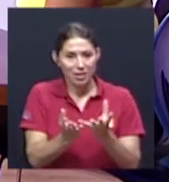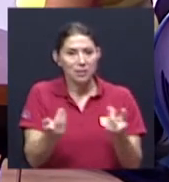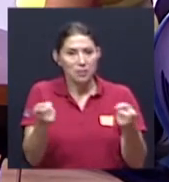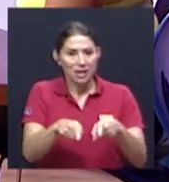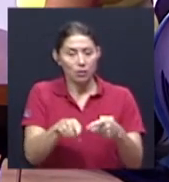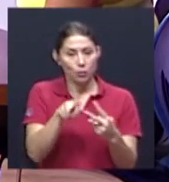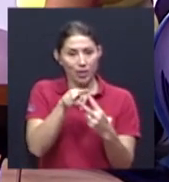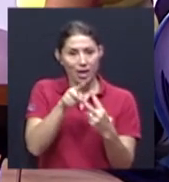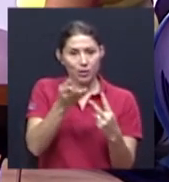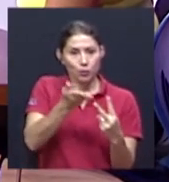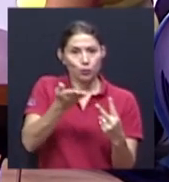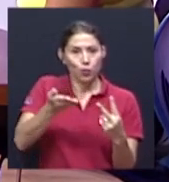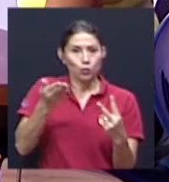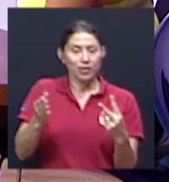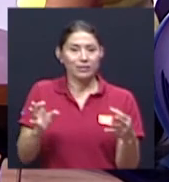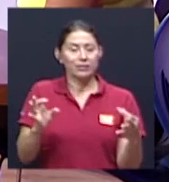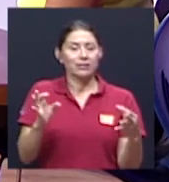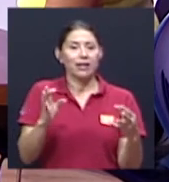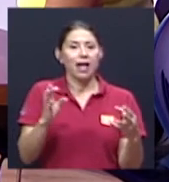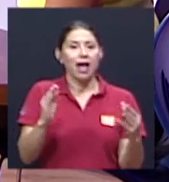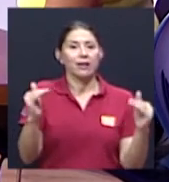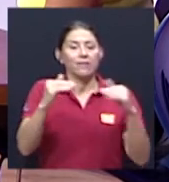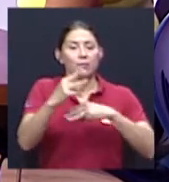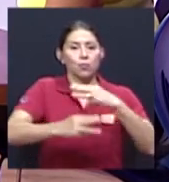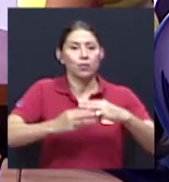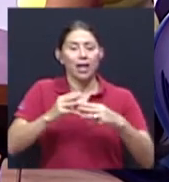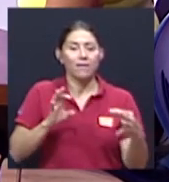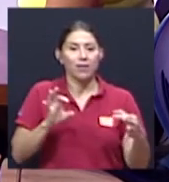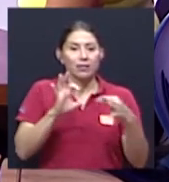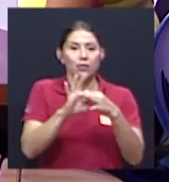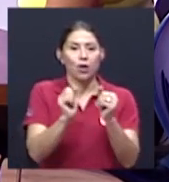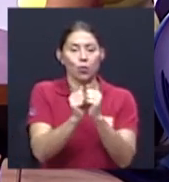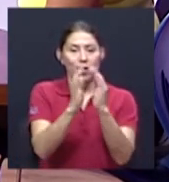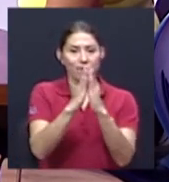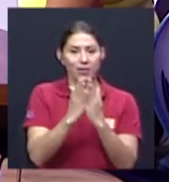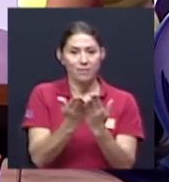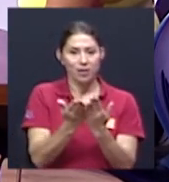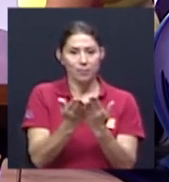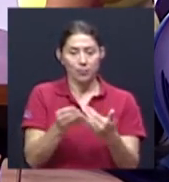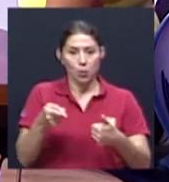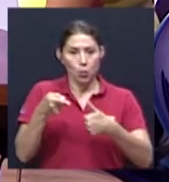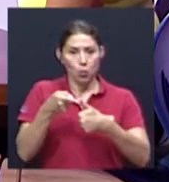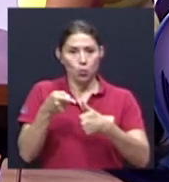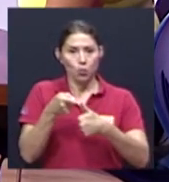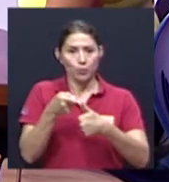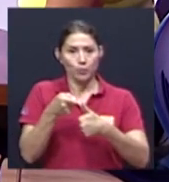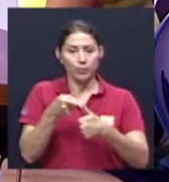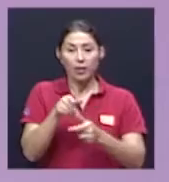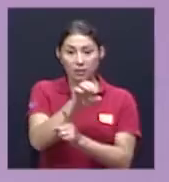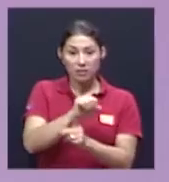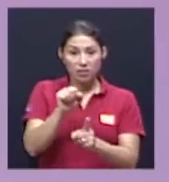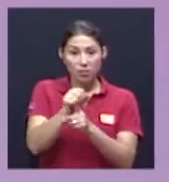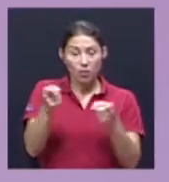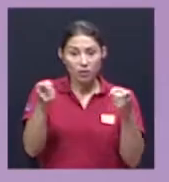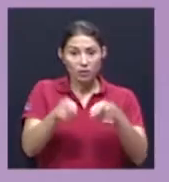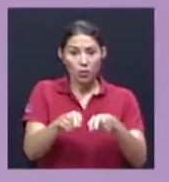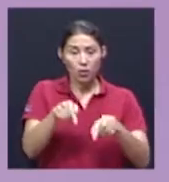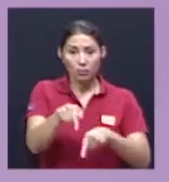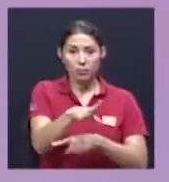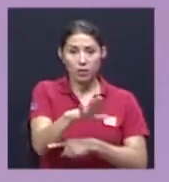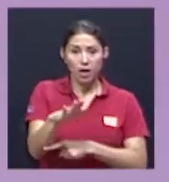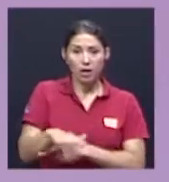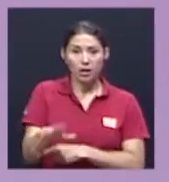mundial vinculado con la Biblia uno es precisamente el que este fenómeno el que estamos descubriendo aquí en Costa Rica